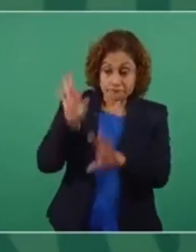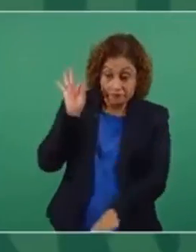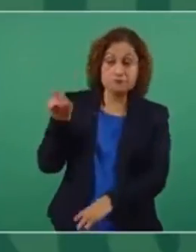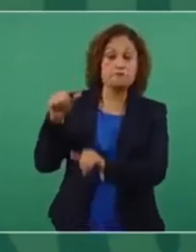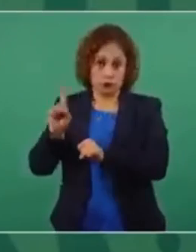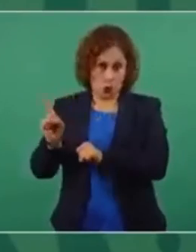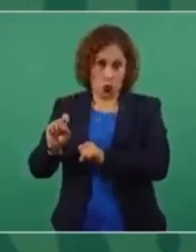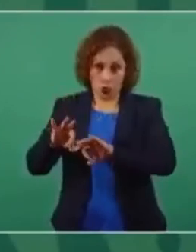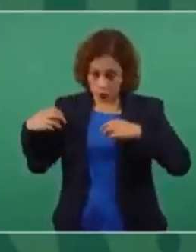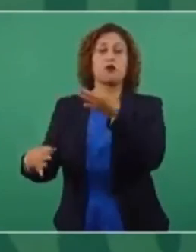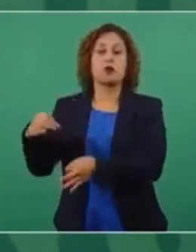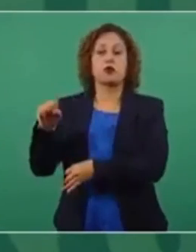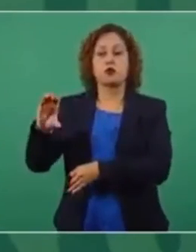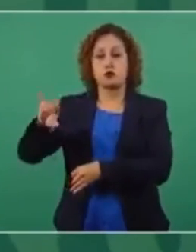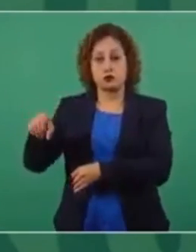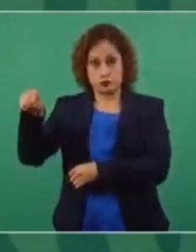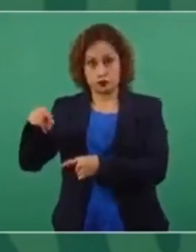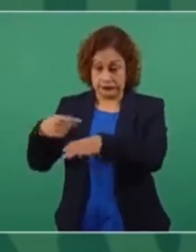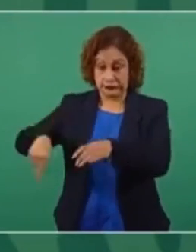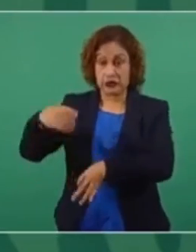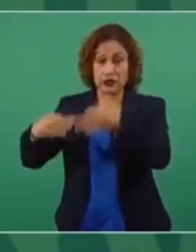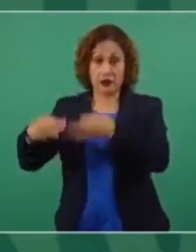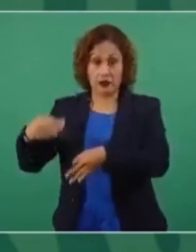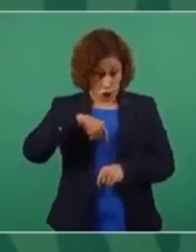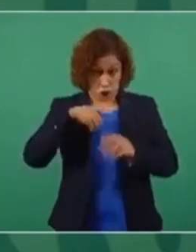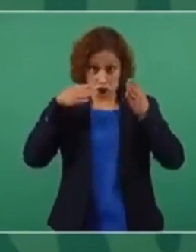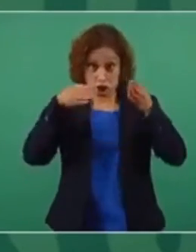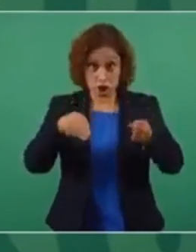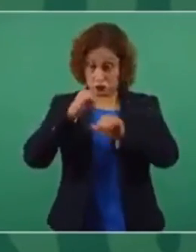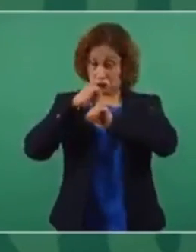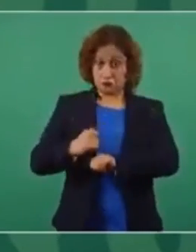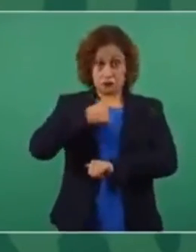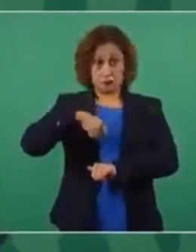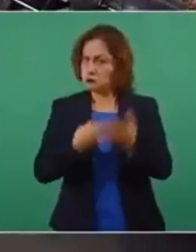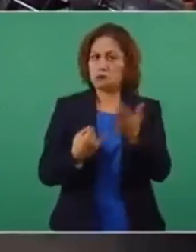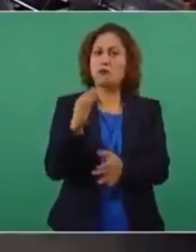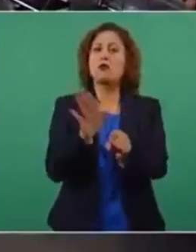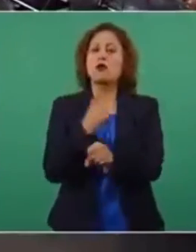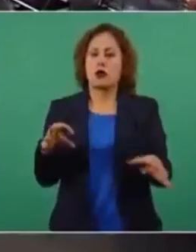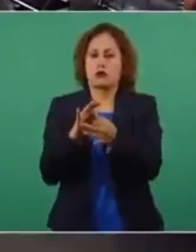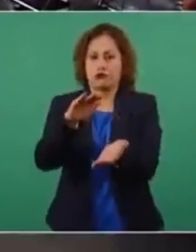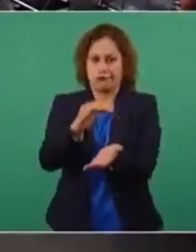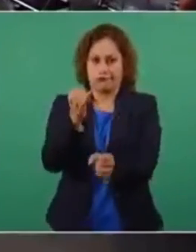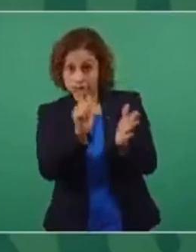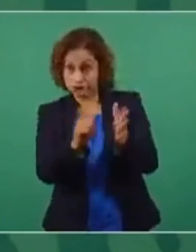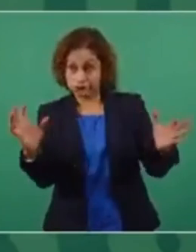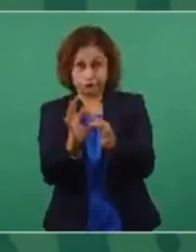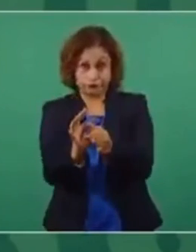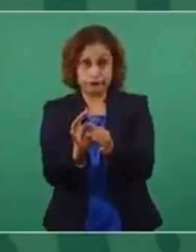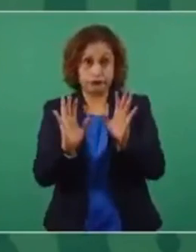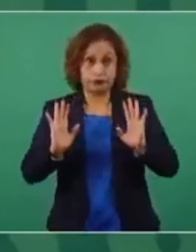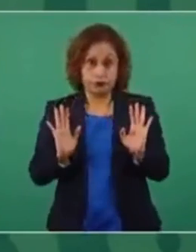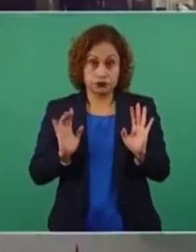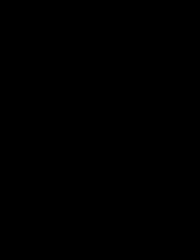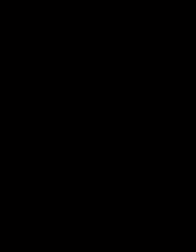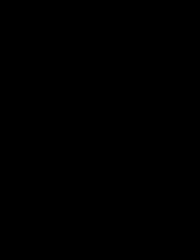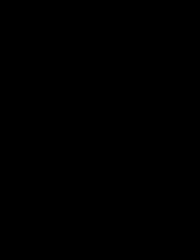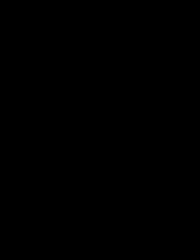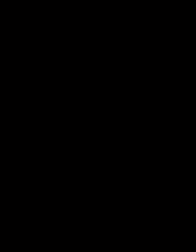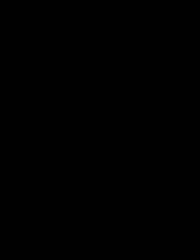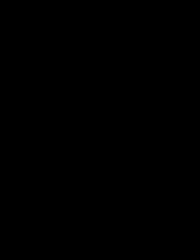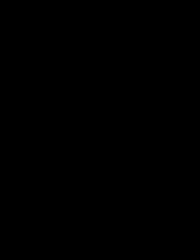resolver la fiscalía, la Suprema Corte, el Poder Legislativo, el Senado de la República. No es con nosotros, es con la ley. Es un asunto legal y es lo que tiene que resolverse.